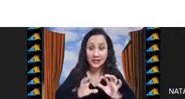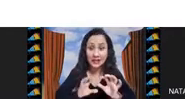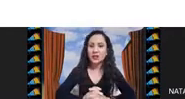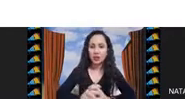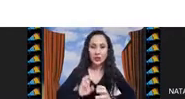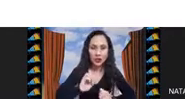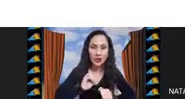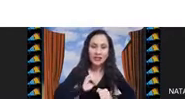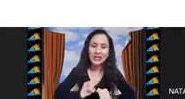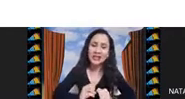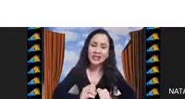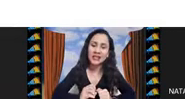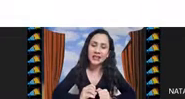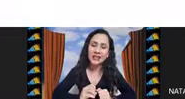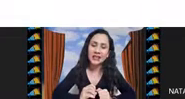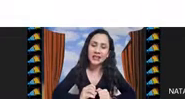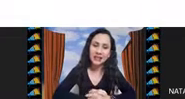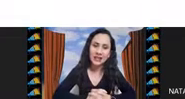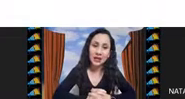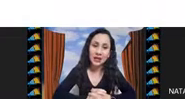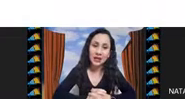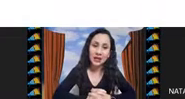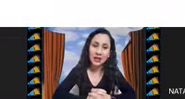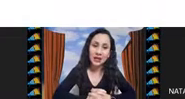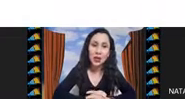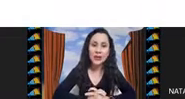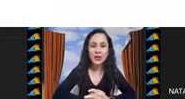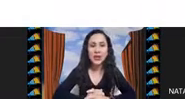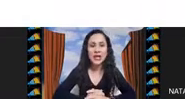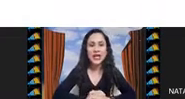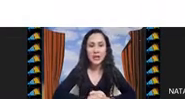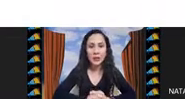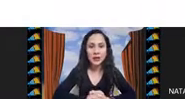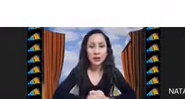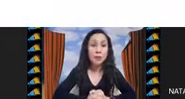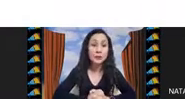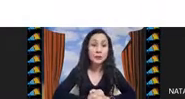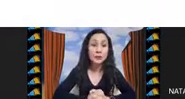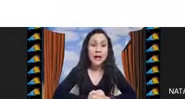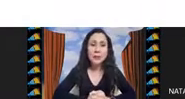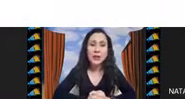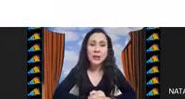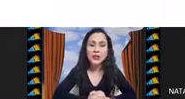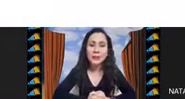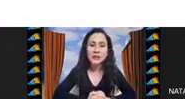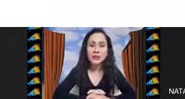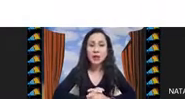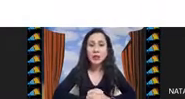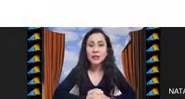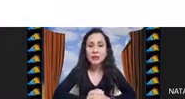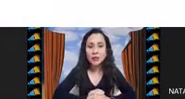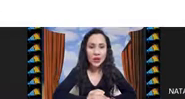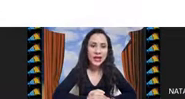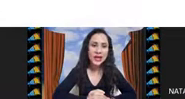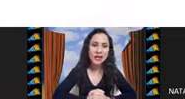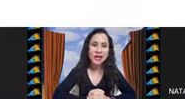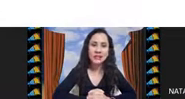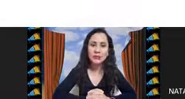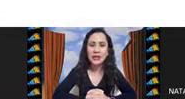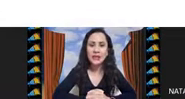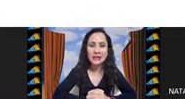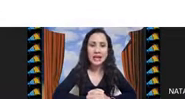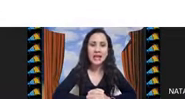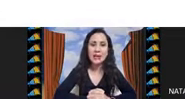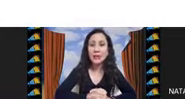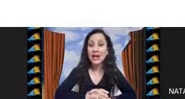trabajo, sobre todo esta que es problemas de optimización combinatoria de agrupación. Vamos a presentar un enfoque